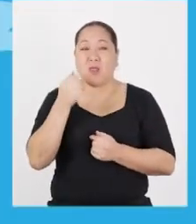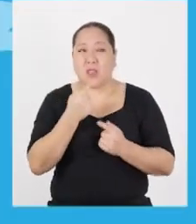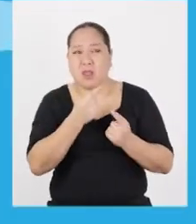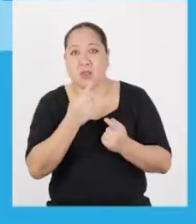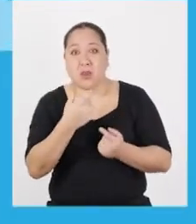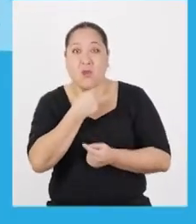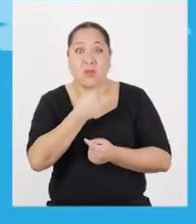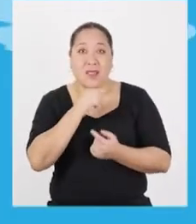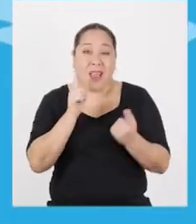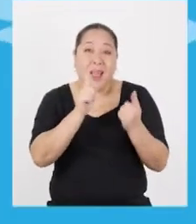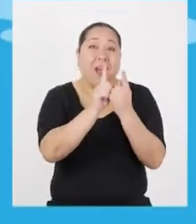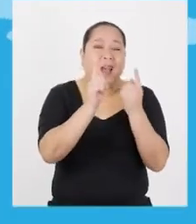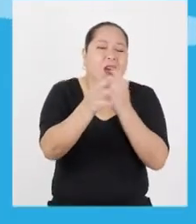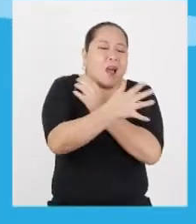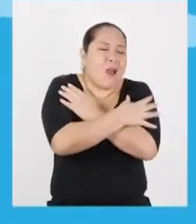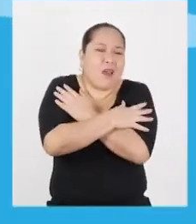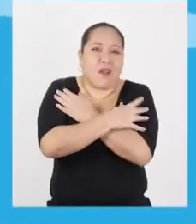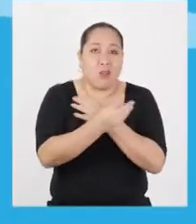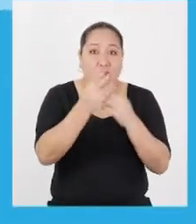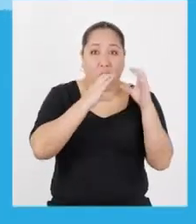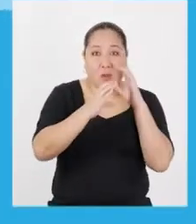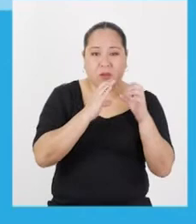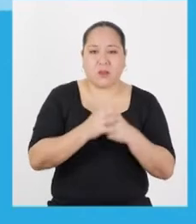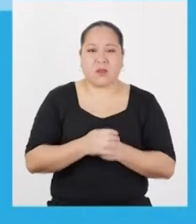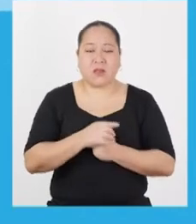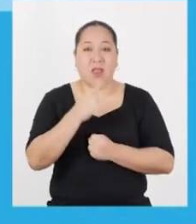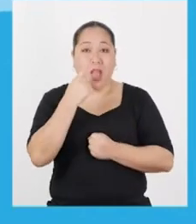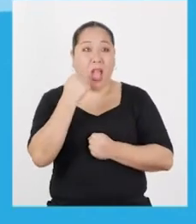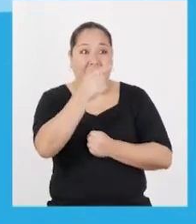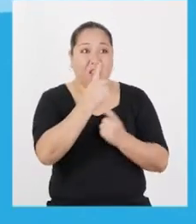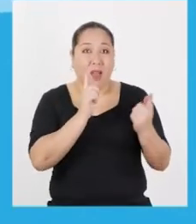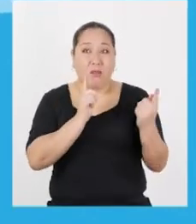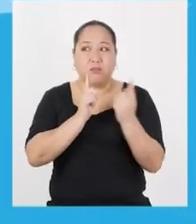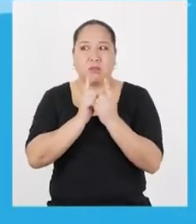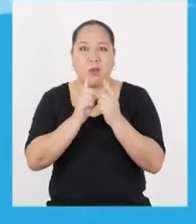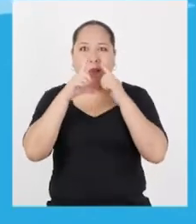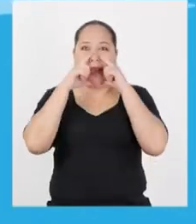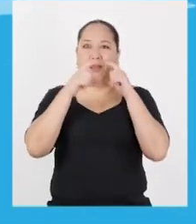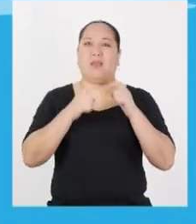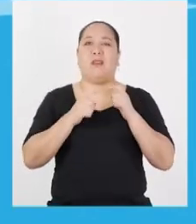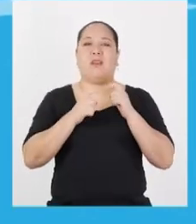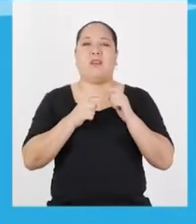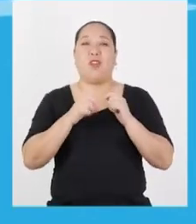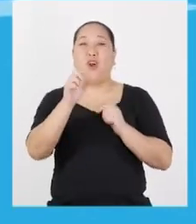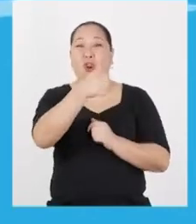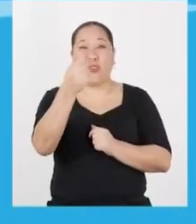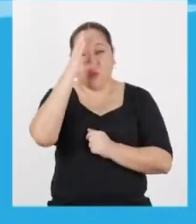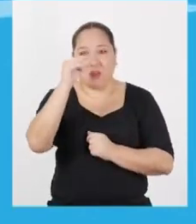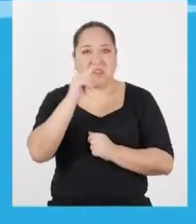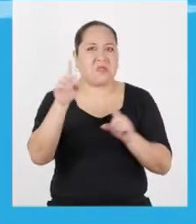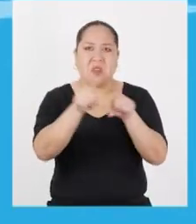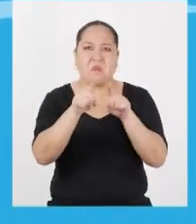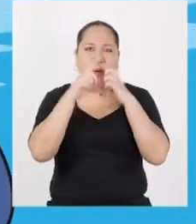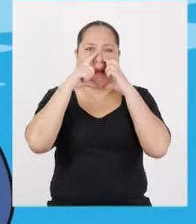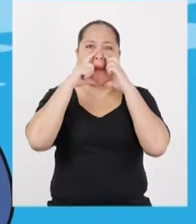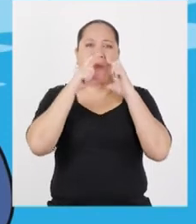me hubiera gustado acercarme para abrazarlo y conversar un poco. Él quiso acercarse pero estaba sin mascarilla. Los otros chicos también